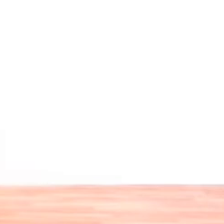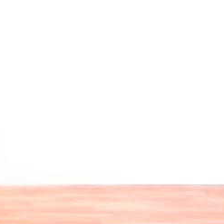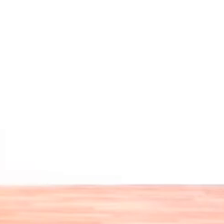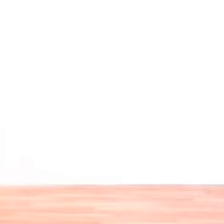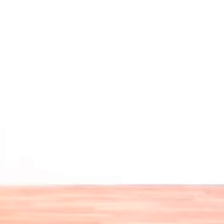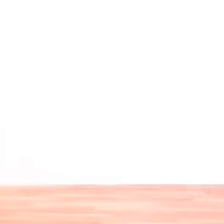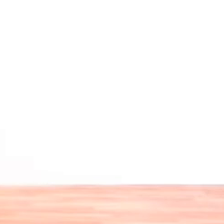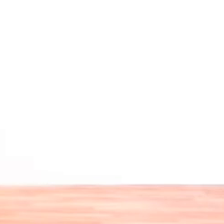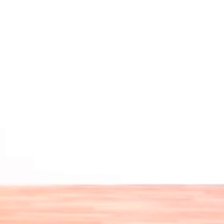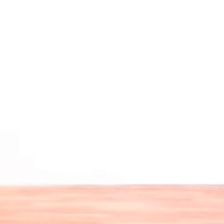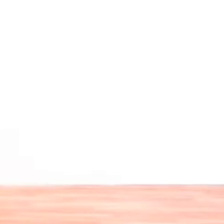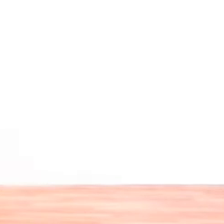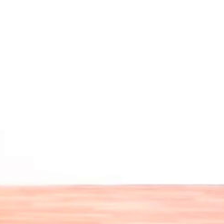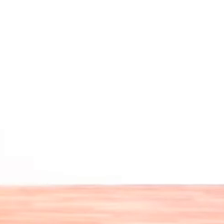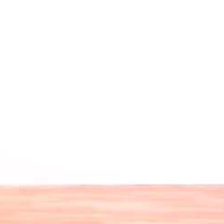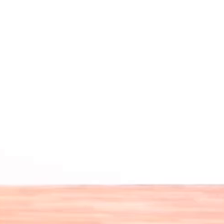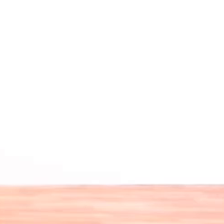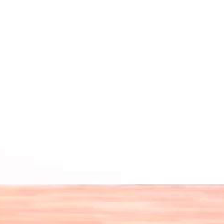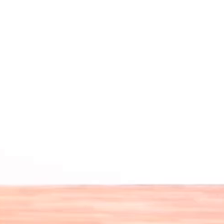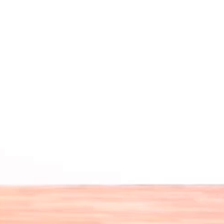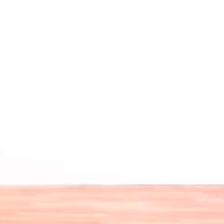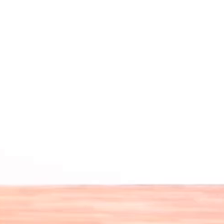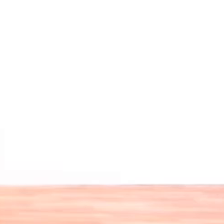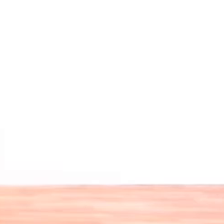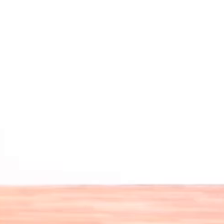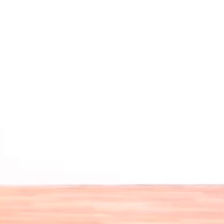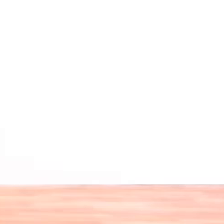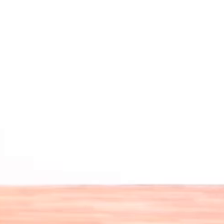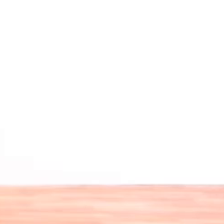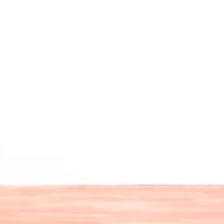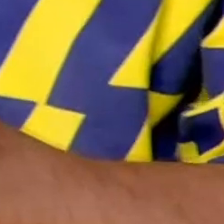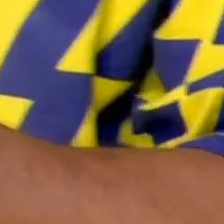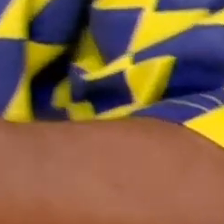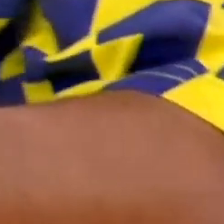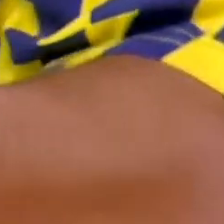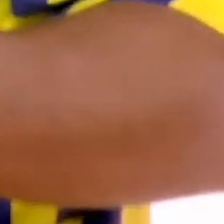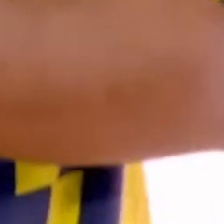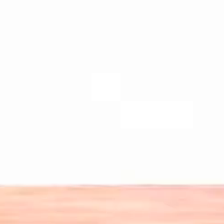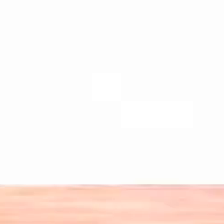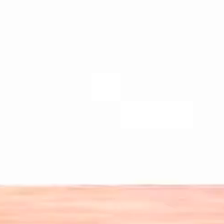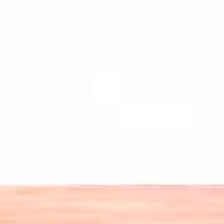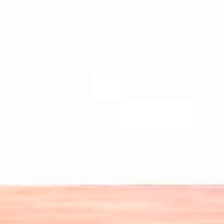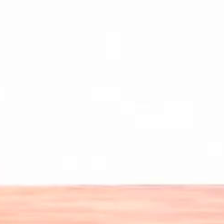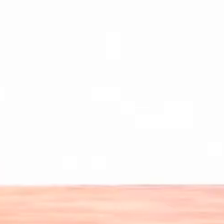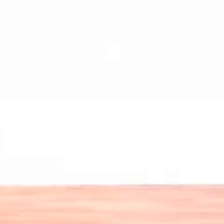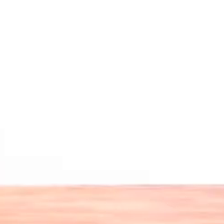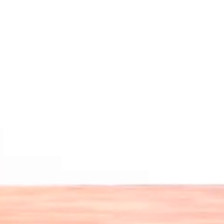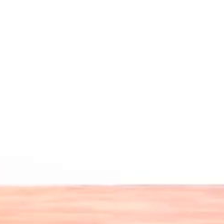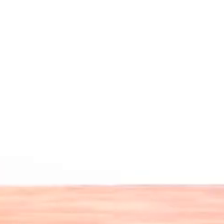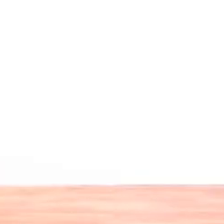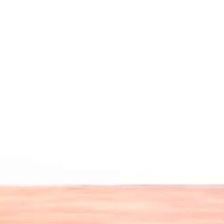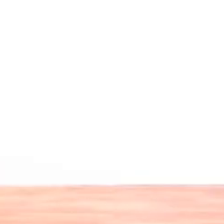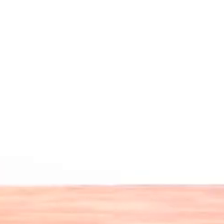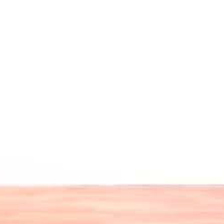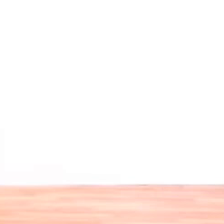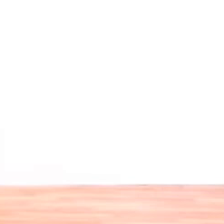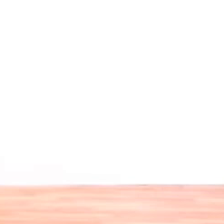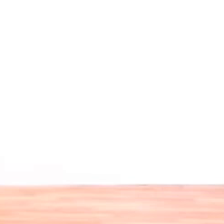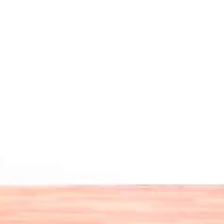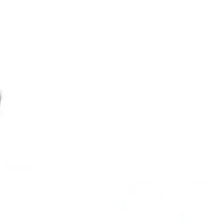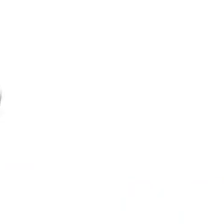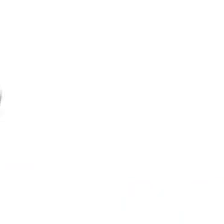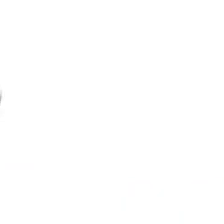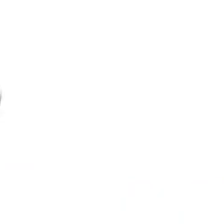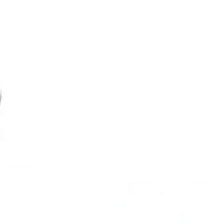Bien, y por último tenemos la chapa de color rojo. El rojo va a representar palma en la mesa. Y lo voy a poner